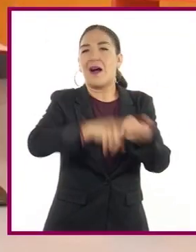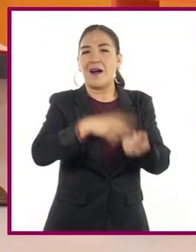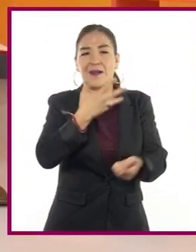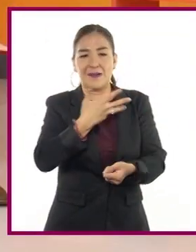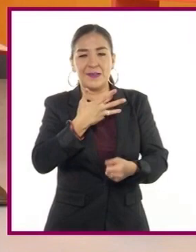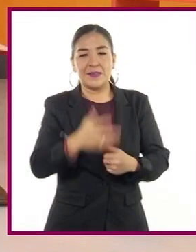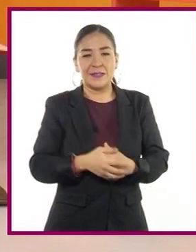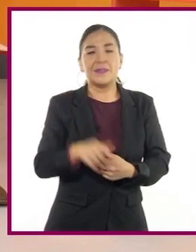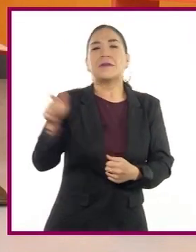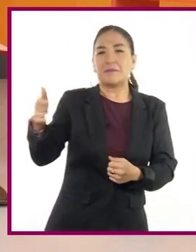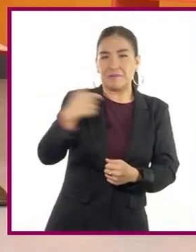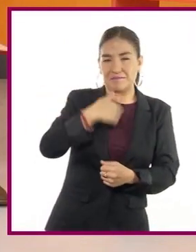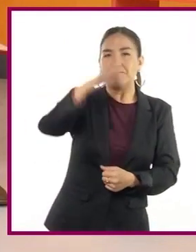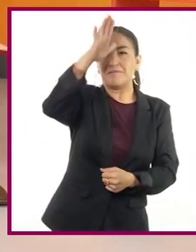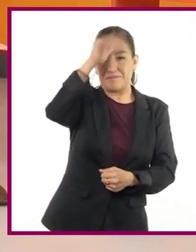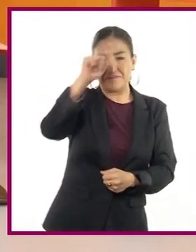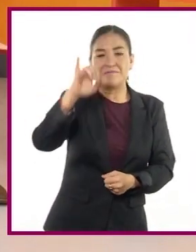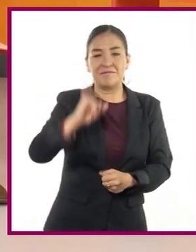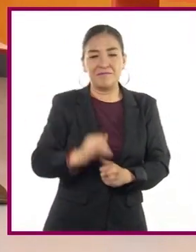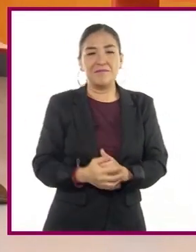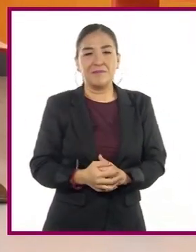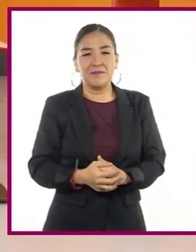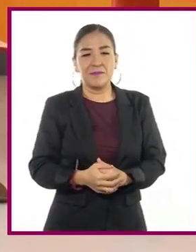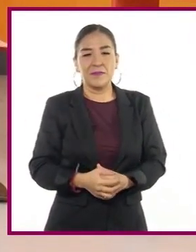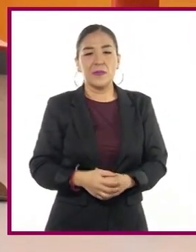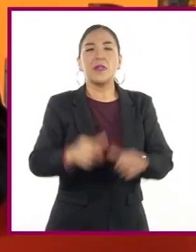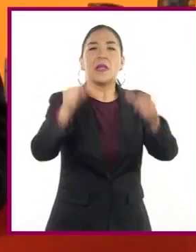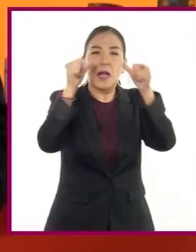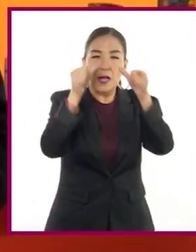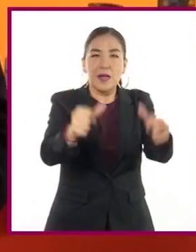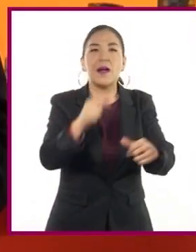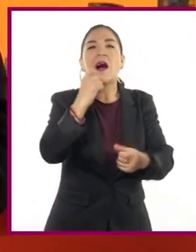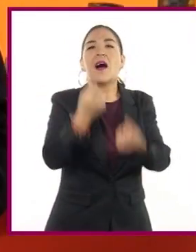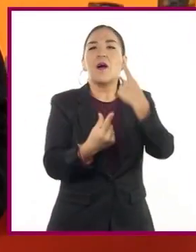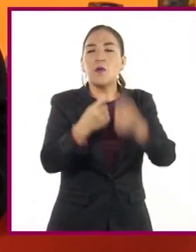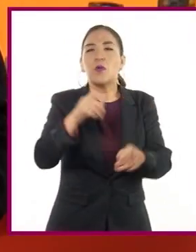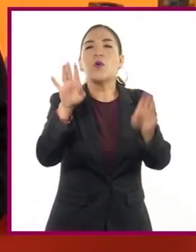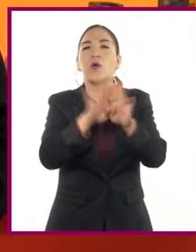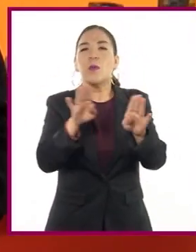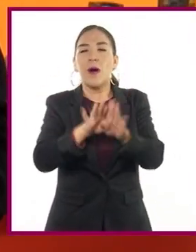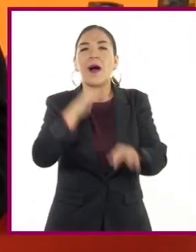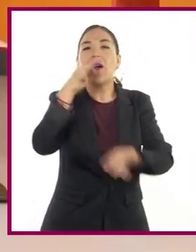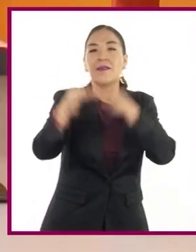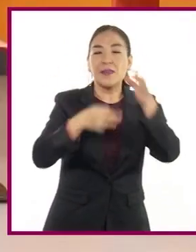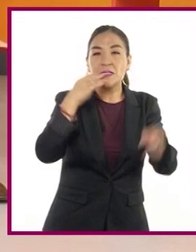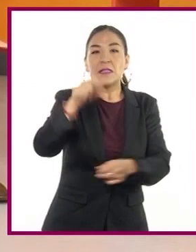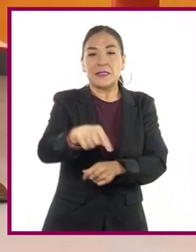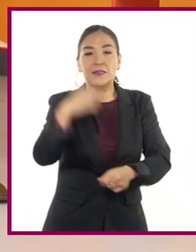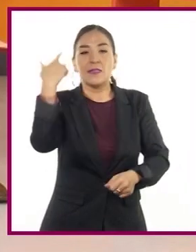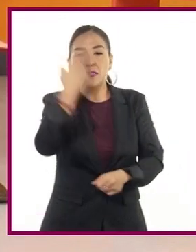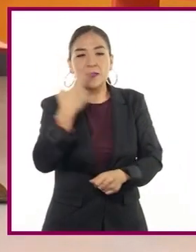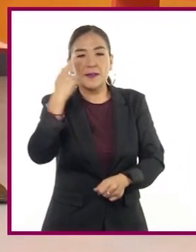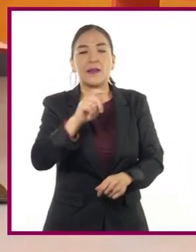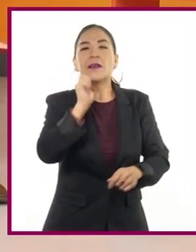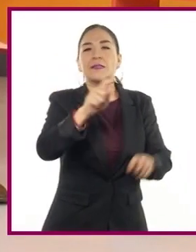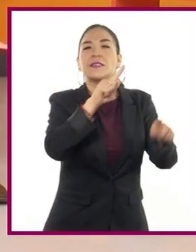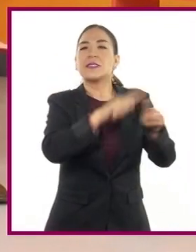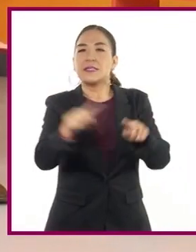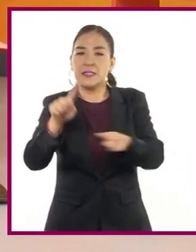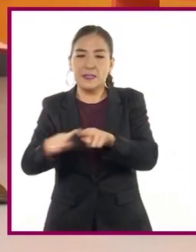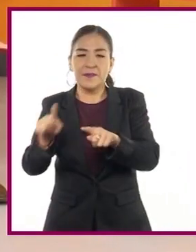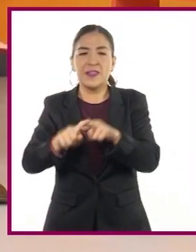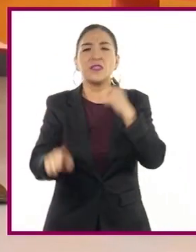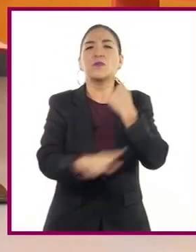Concuerdo contigo, Enrique. Atendiendo algunos de los mensajes, haremos un análisis de diversas